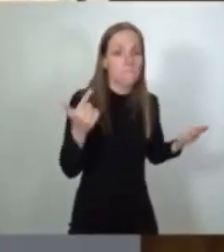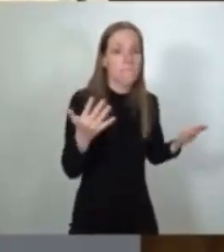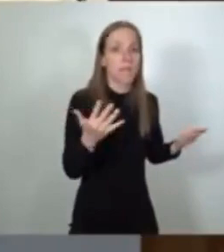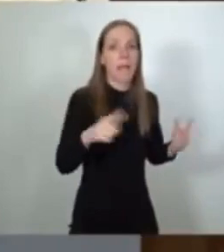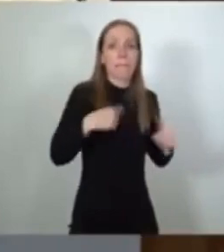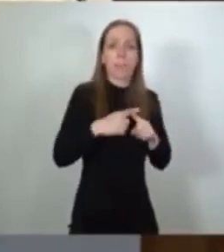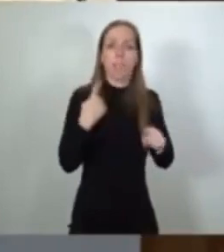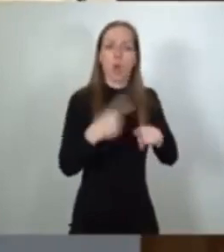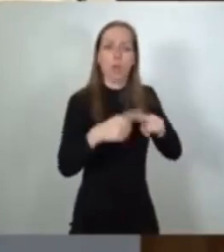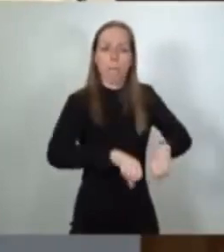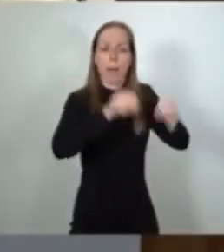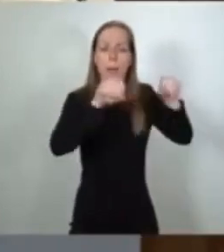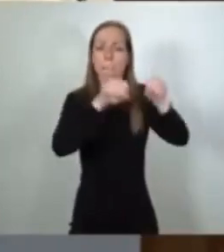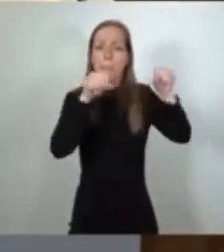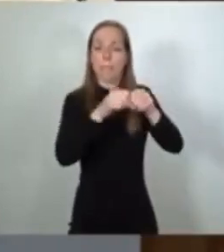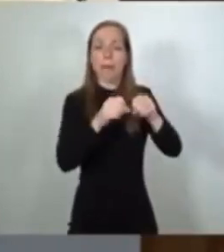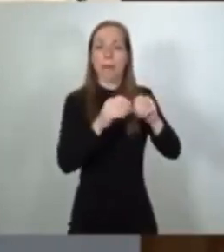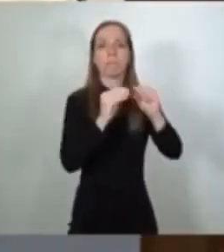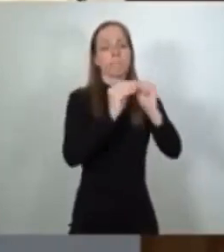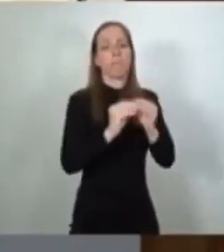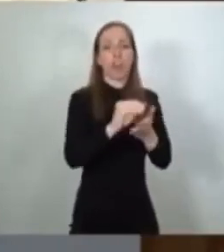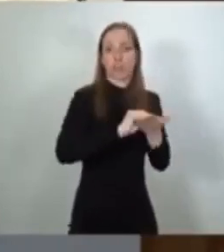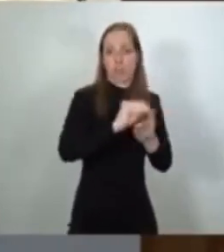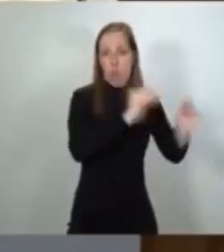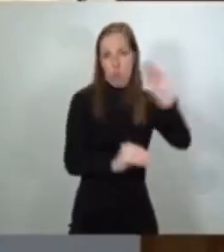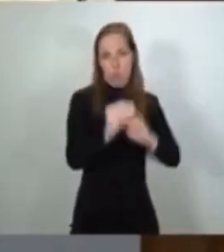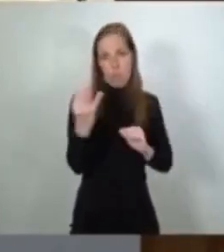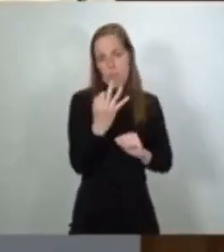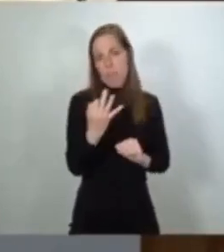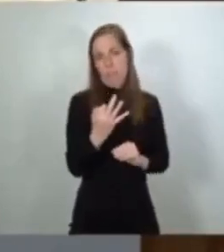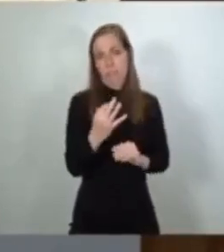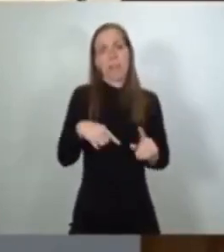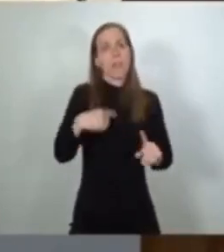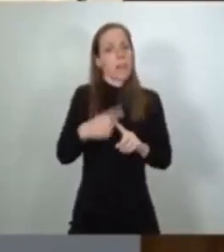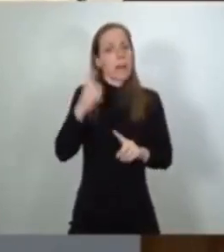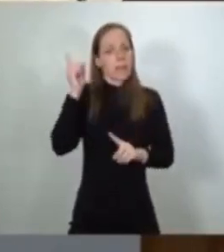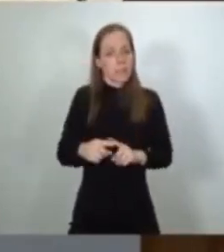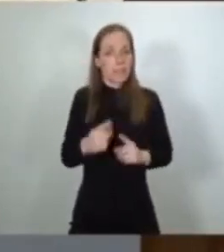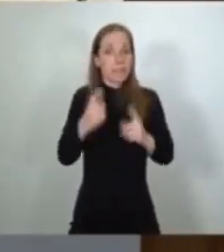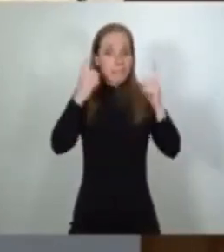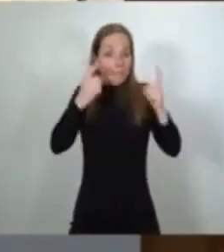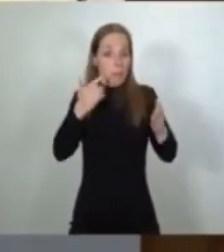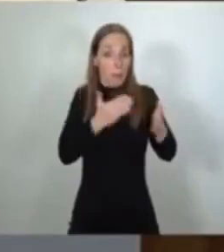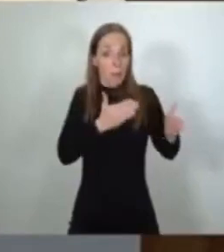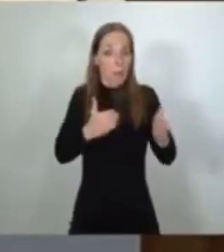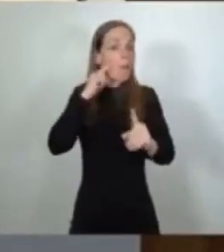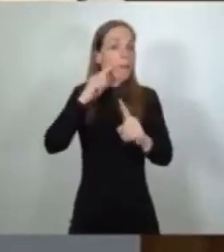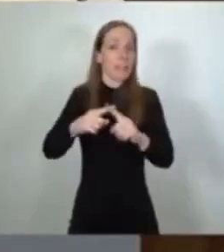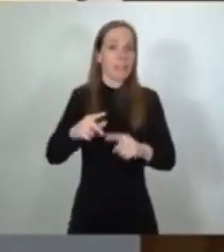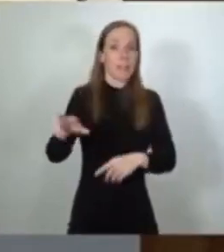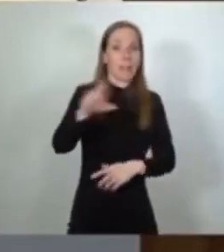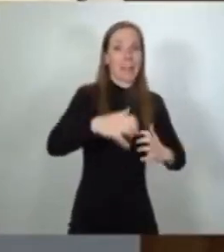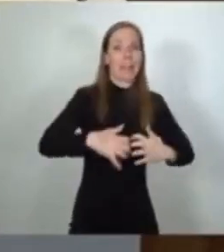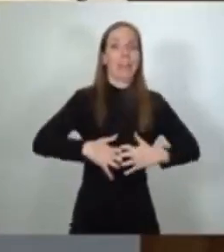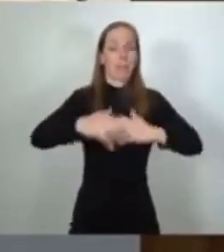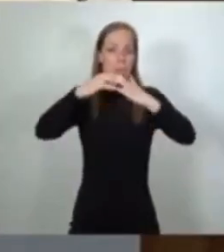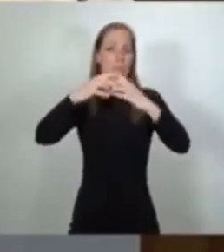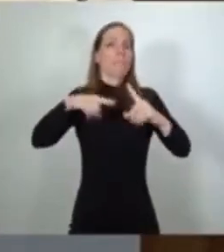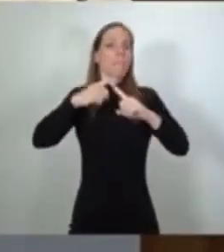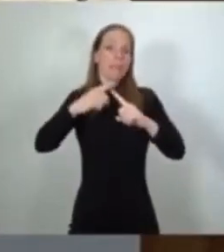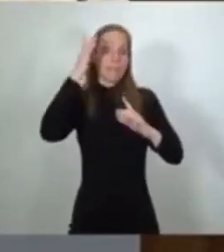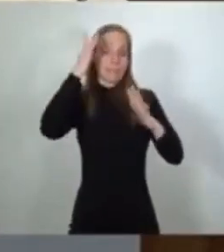reparar el daño, el dolor colectivo, alumbrando el camino de la recuperación y siempre de la esperanza.